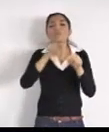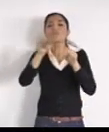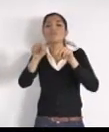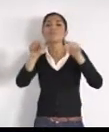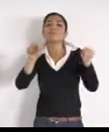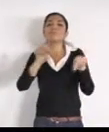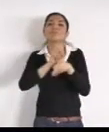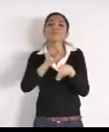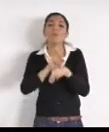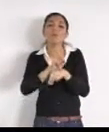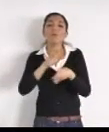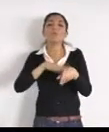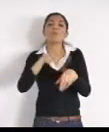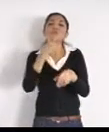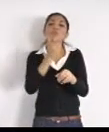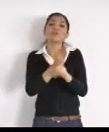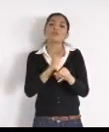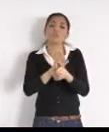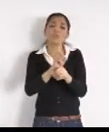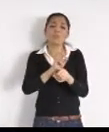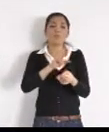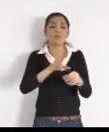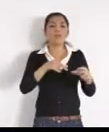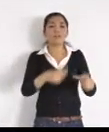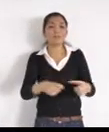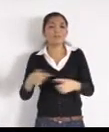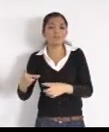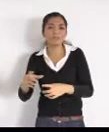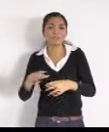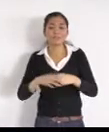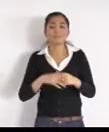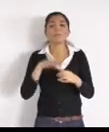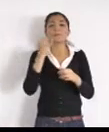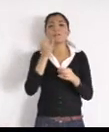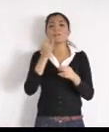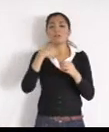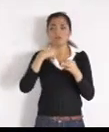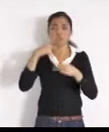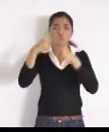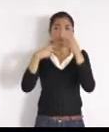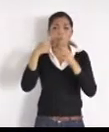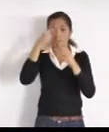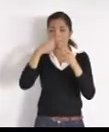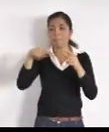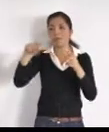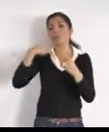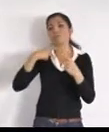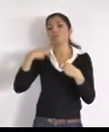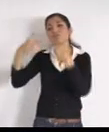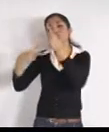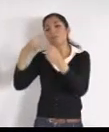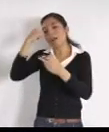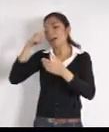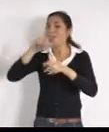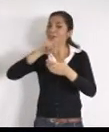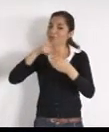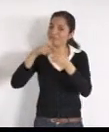cuadrillas, a que realicen el bacheo, y si hay algún, otro problema, como podría ser una fuga de agua, también lo podamos, atender,